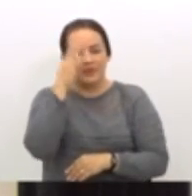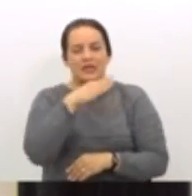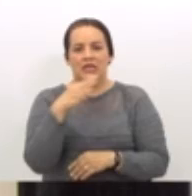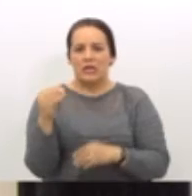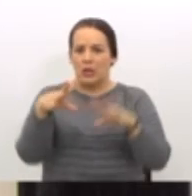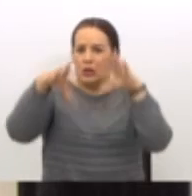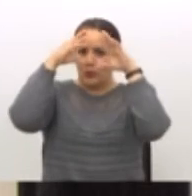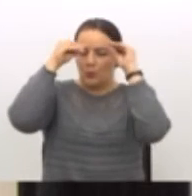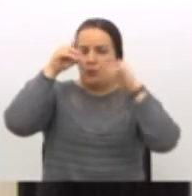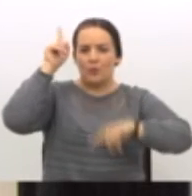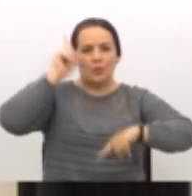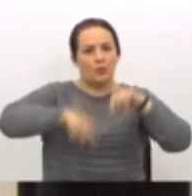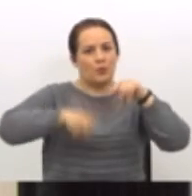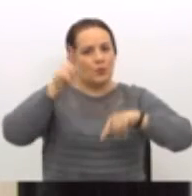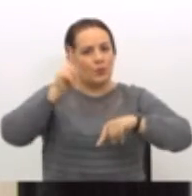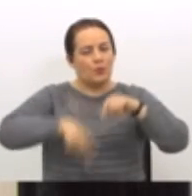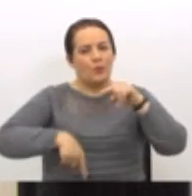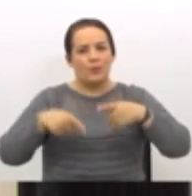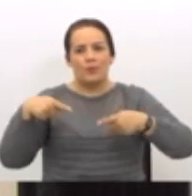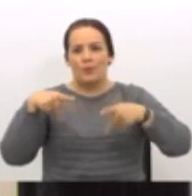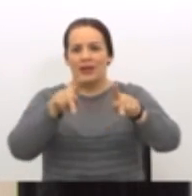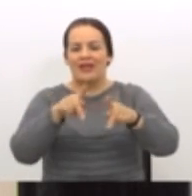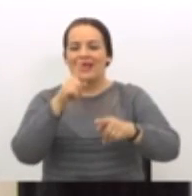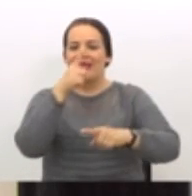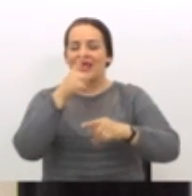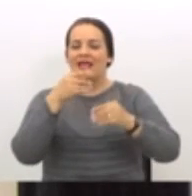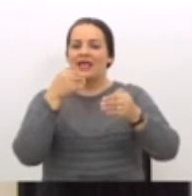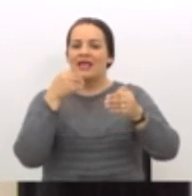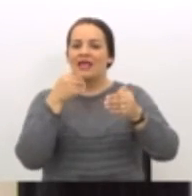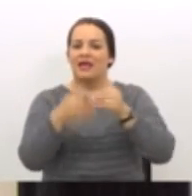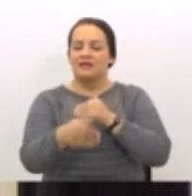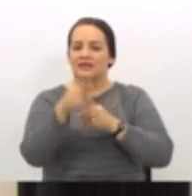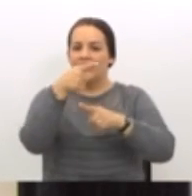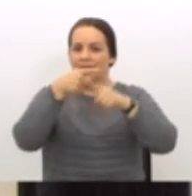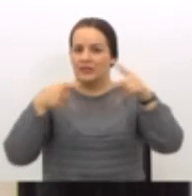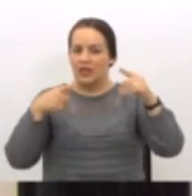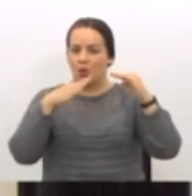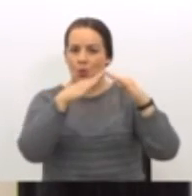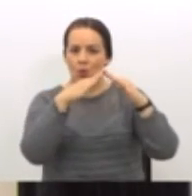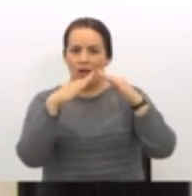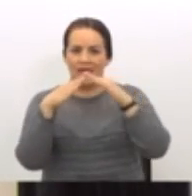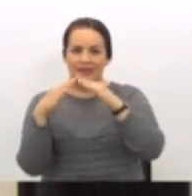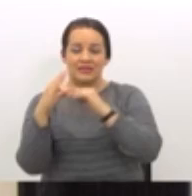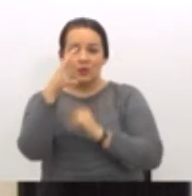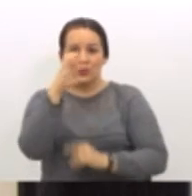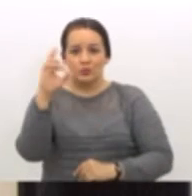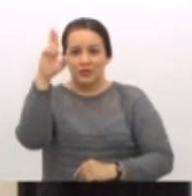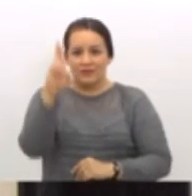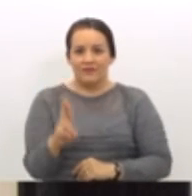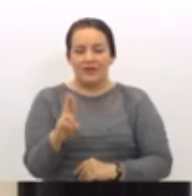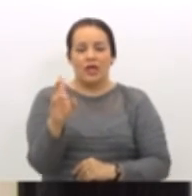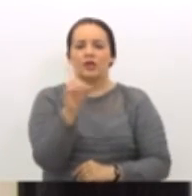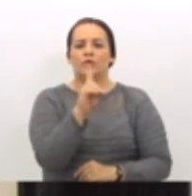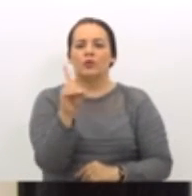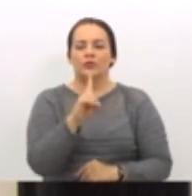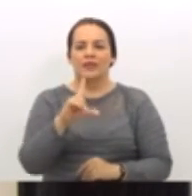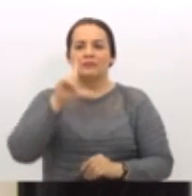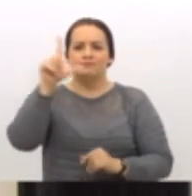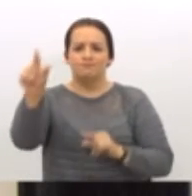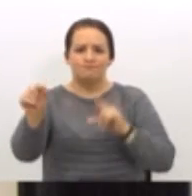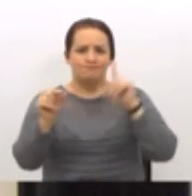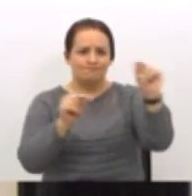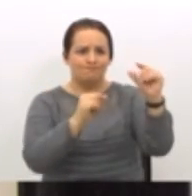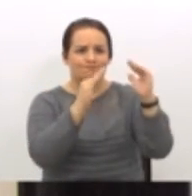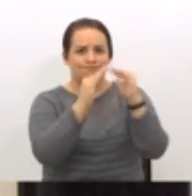No podemos permitir que casi la mitad de los hogares de Costa Rica, principalmente los ubicados en zonas rurales y en